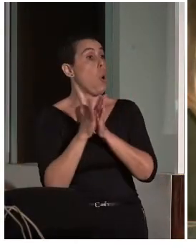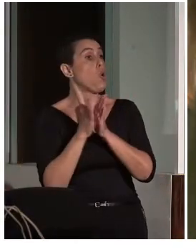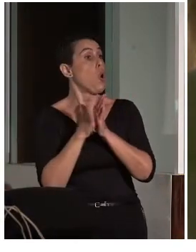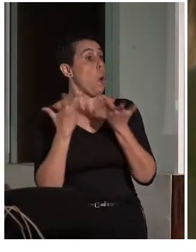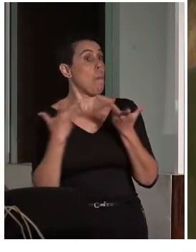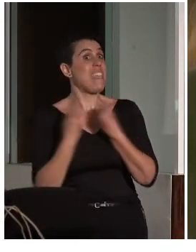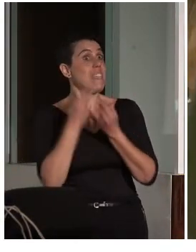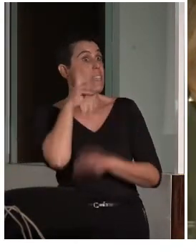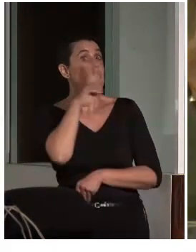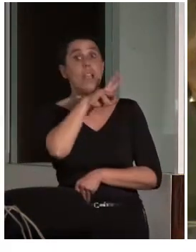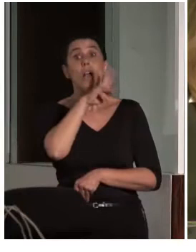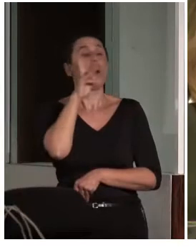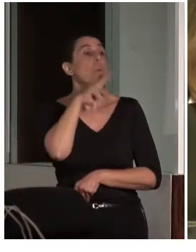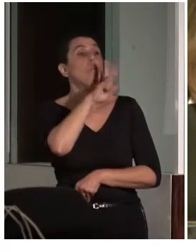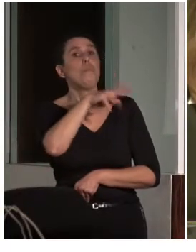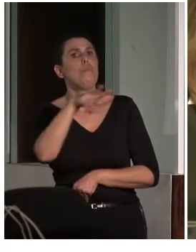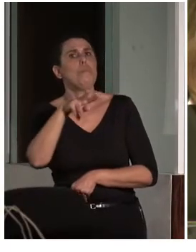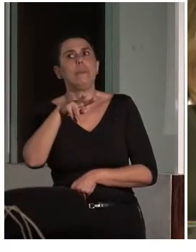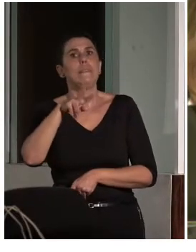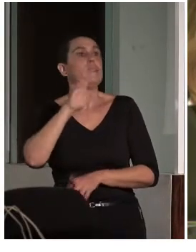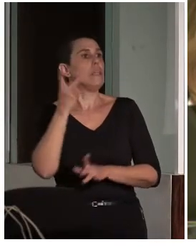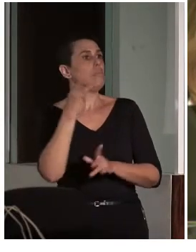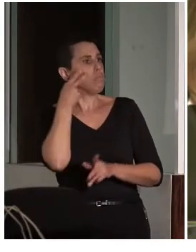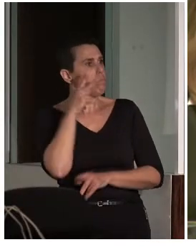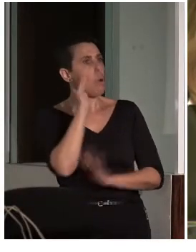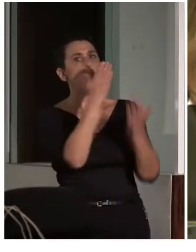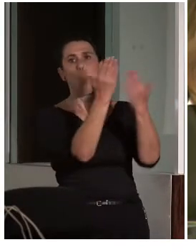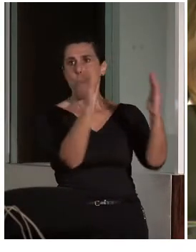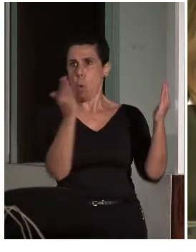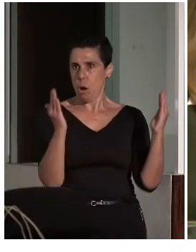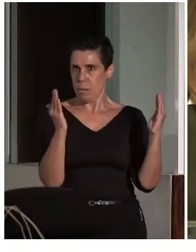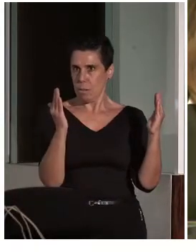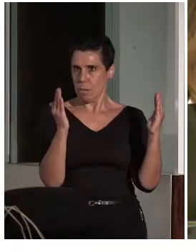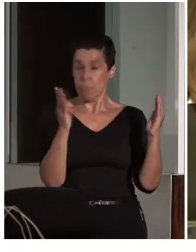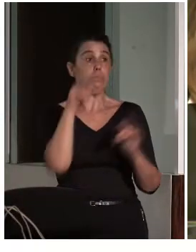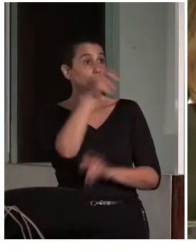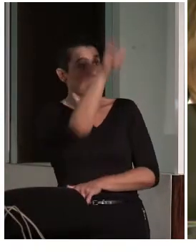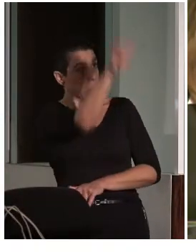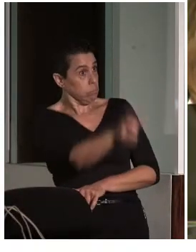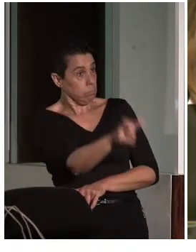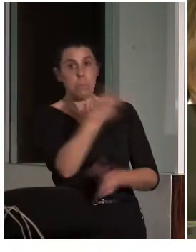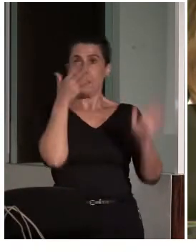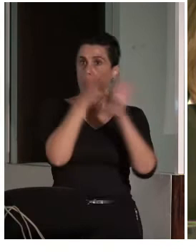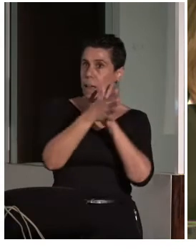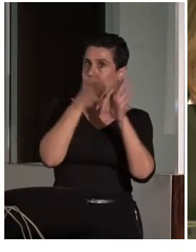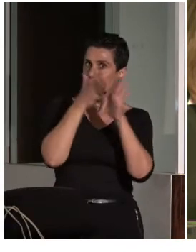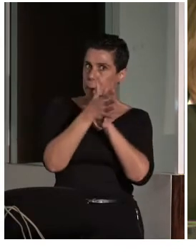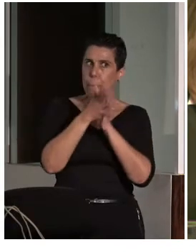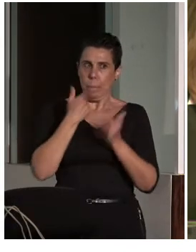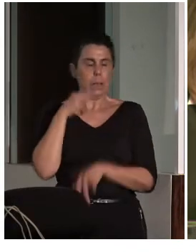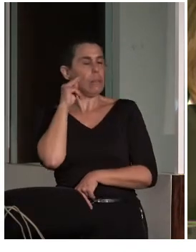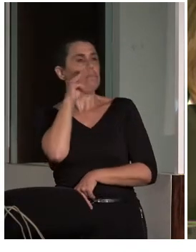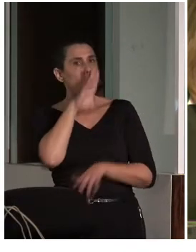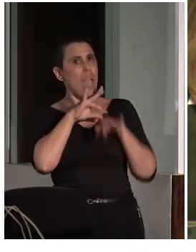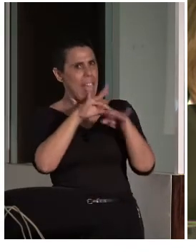visitando un museo y estaban explicando, por supuesto, lo que estábamos viendo, había un